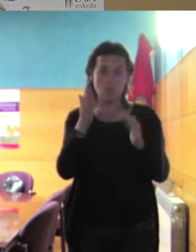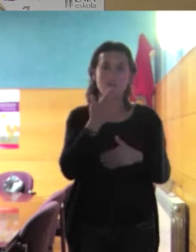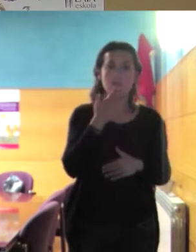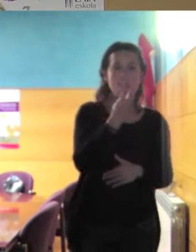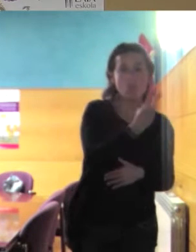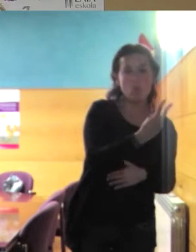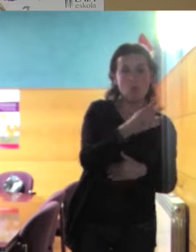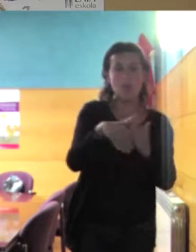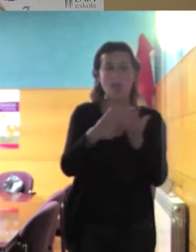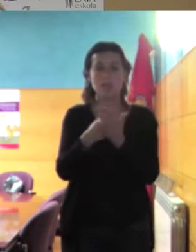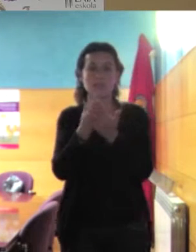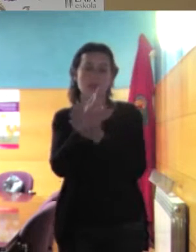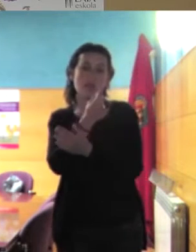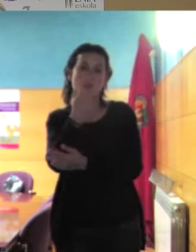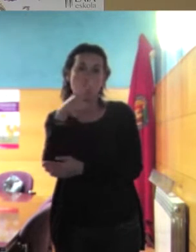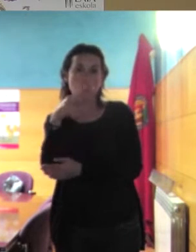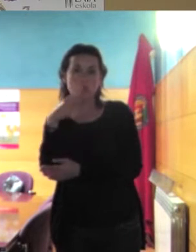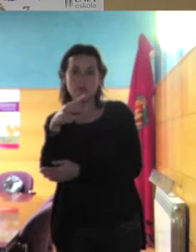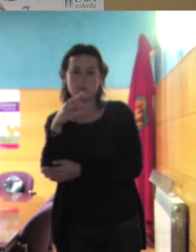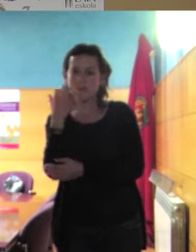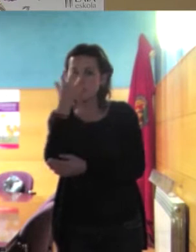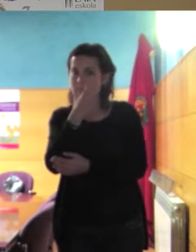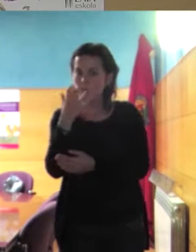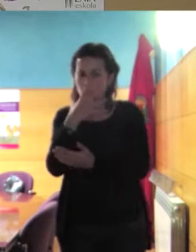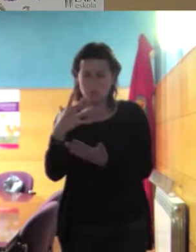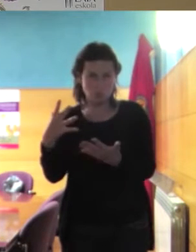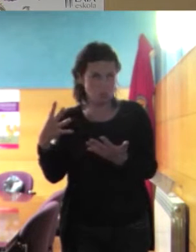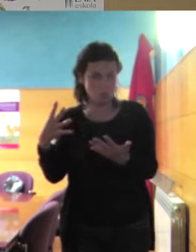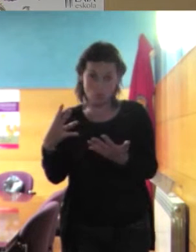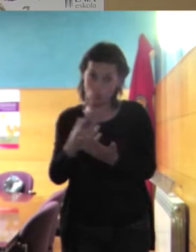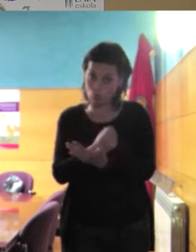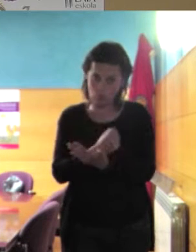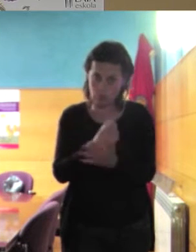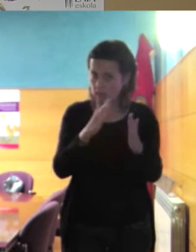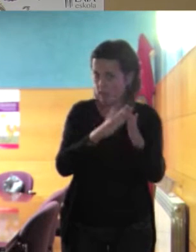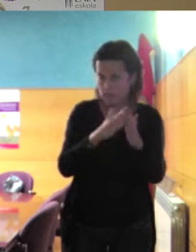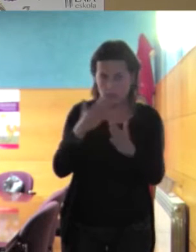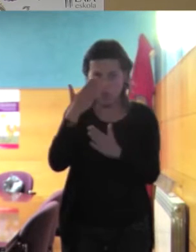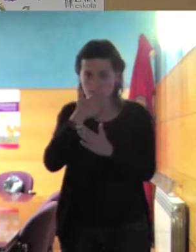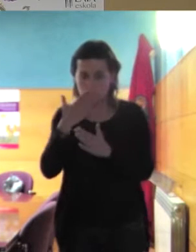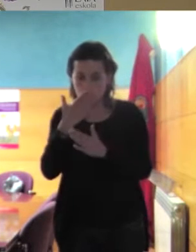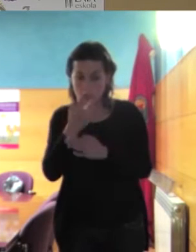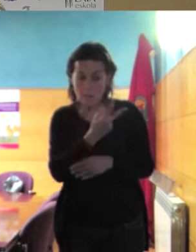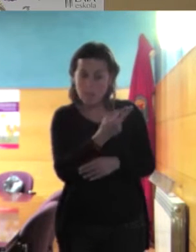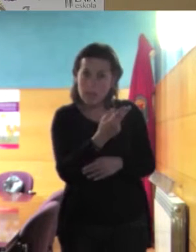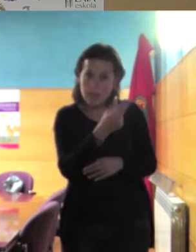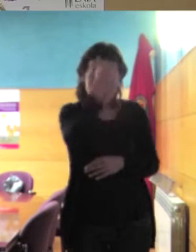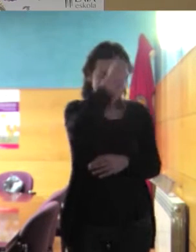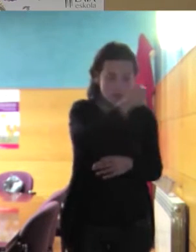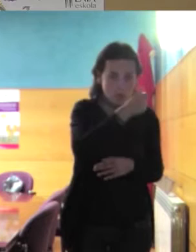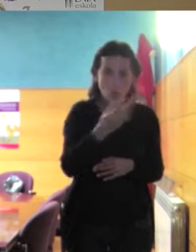los cuentos que han leído en ninguno de ellos seguramente en la escuela y en casa habrán encontrado una pareja del mismo género